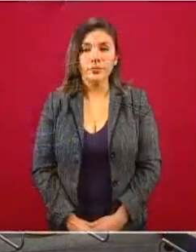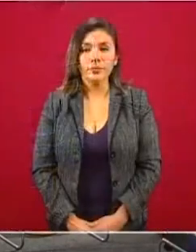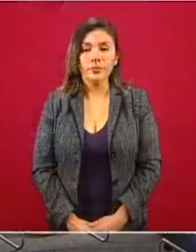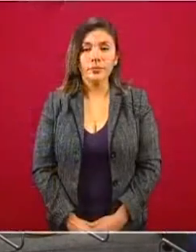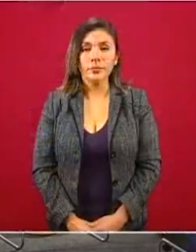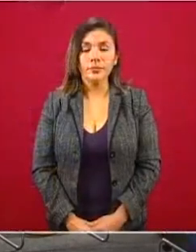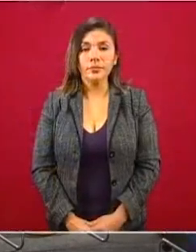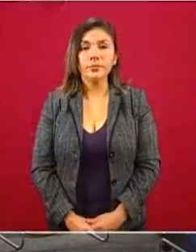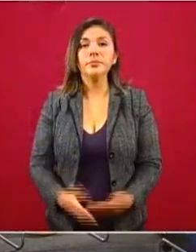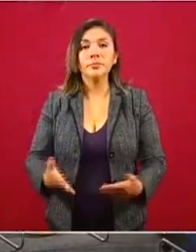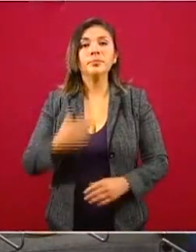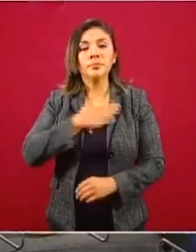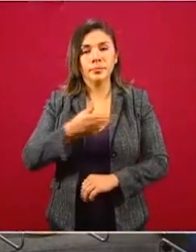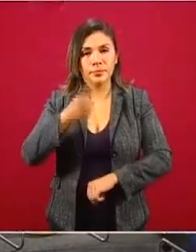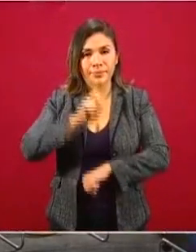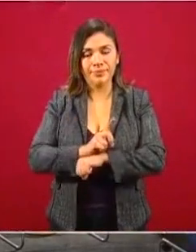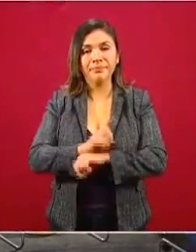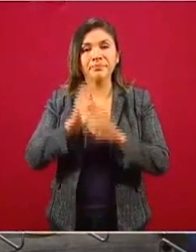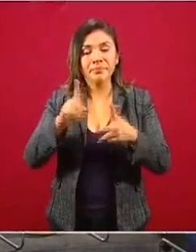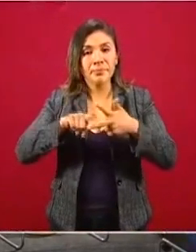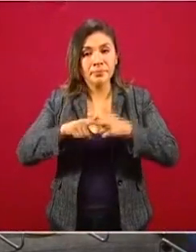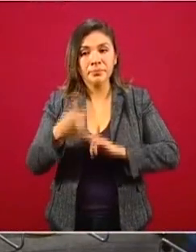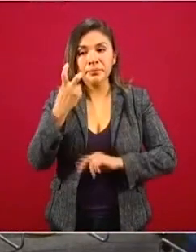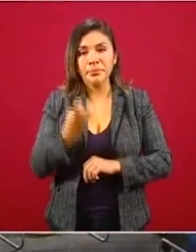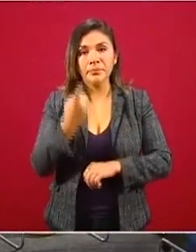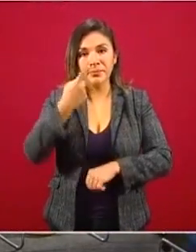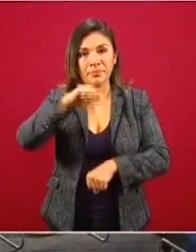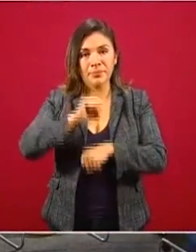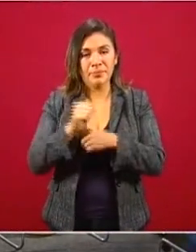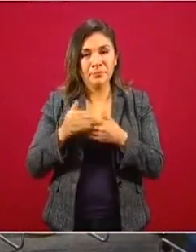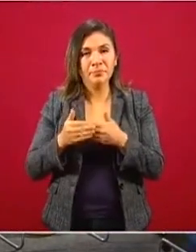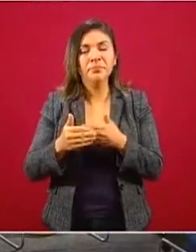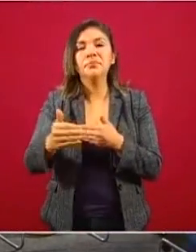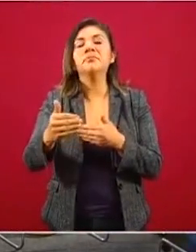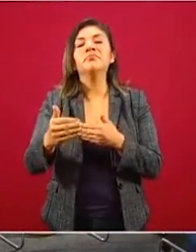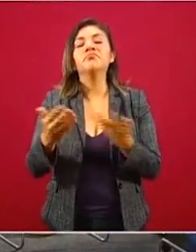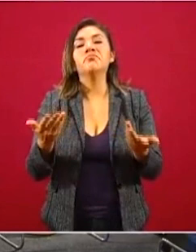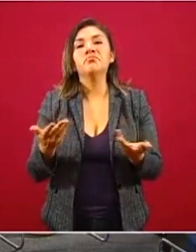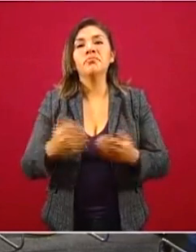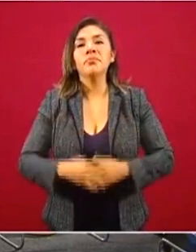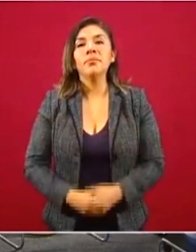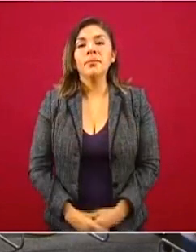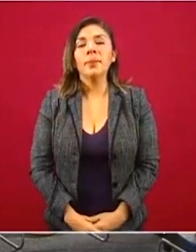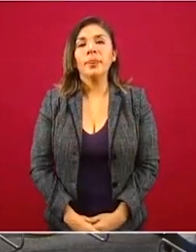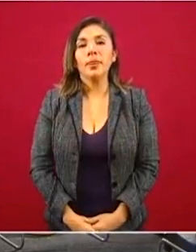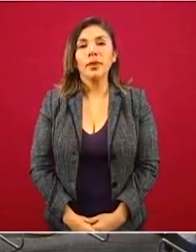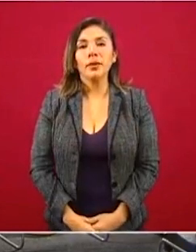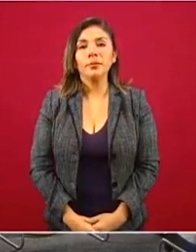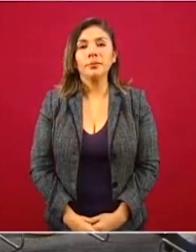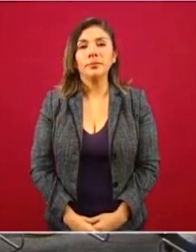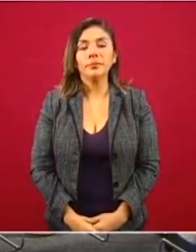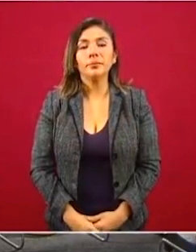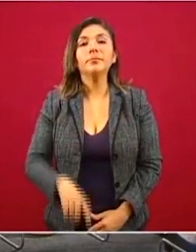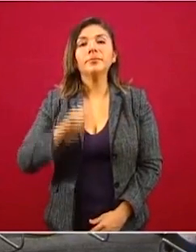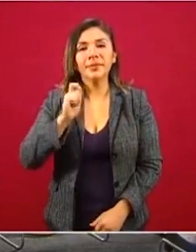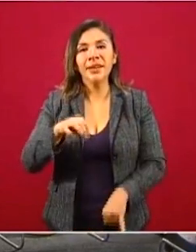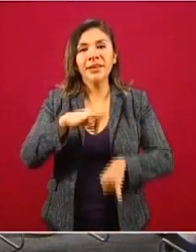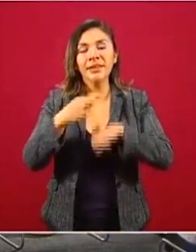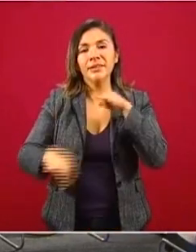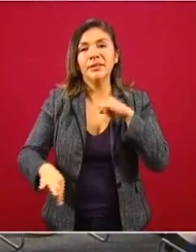Esta semana que es la última